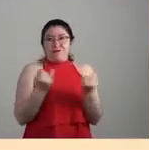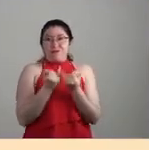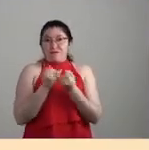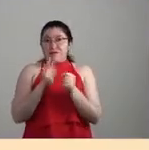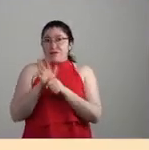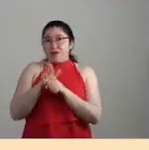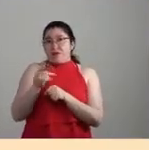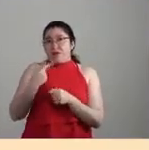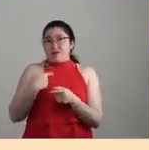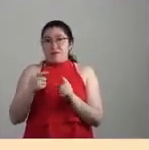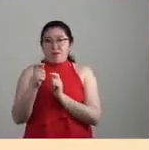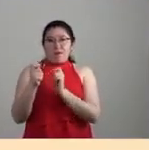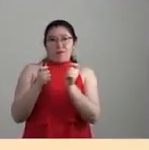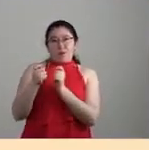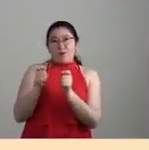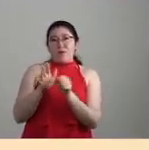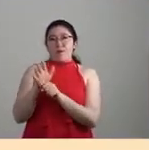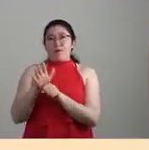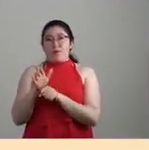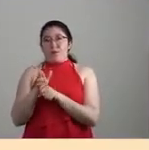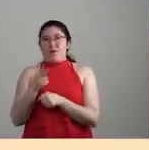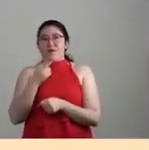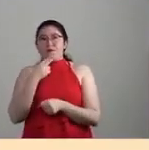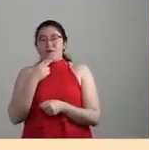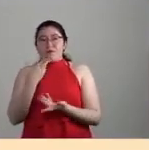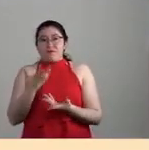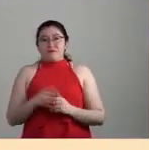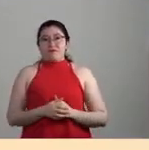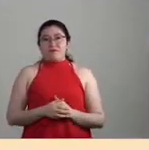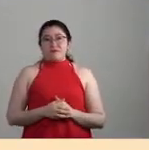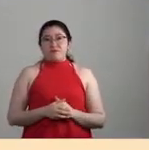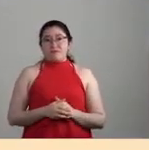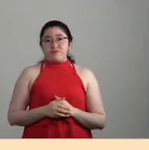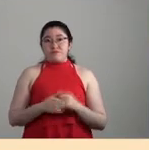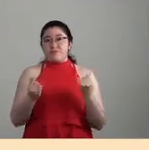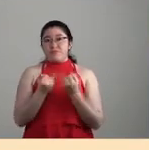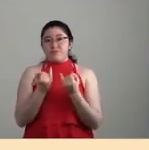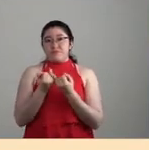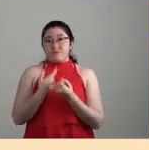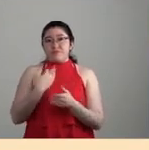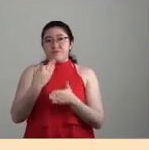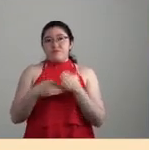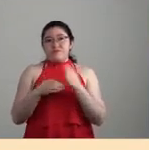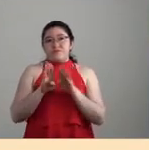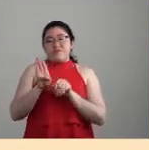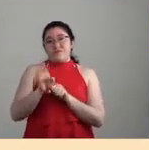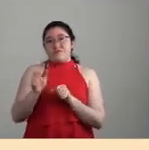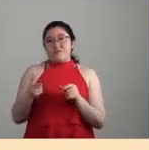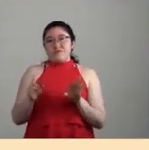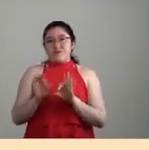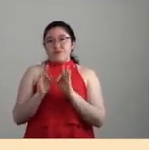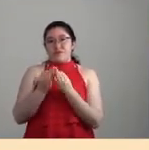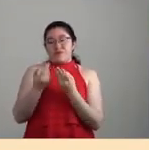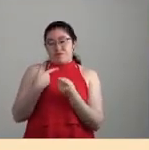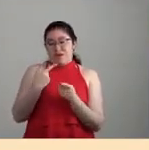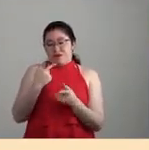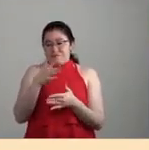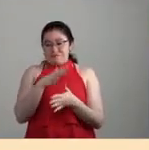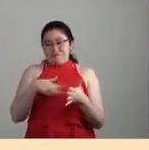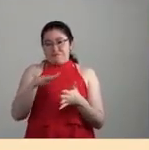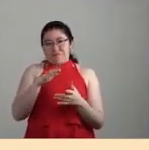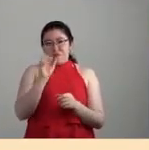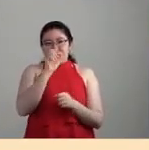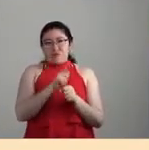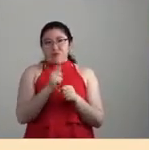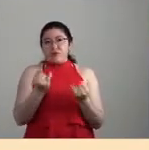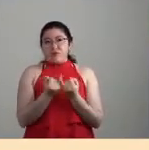o controles como podía ser el hecho de que antes se vivían pueblitos y que los brotes no tenían extensión por la globalización actual, ¿no? Y lo que tengo cuenta